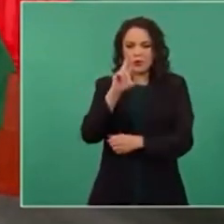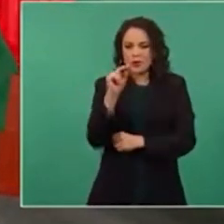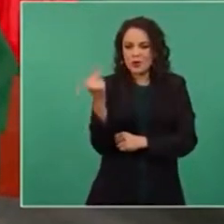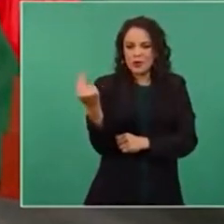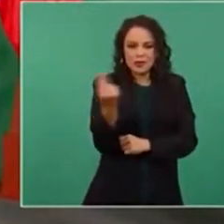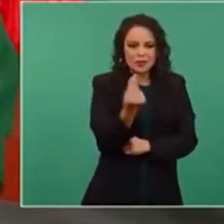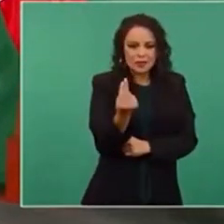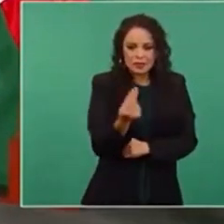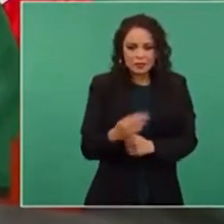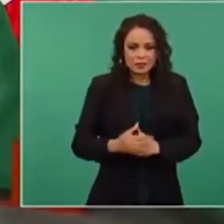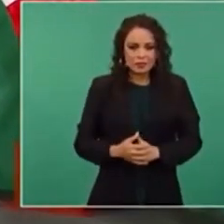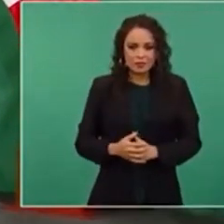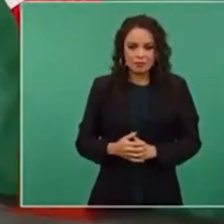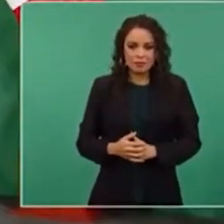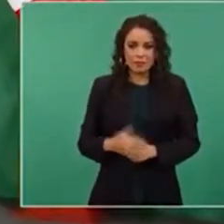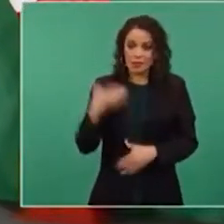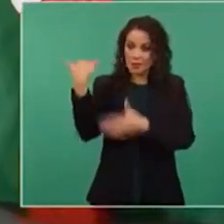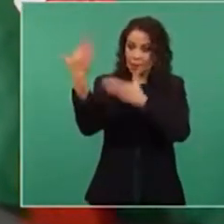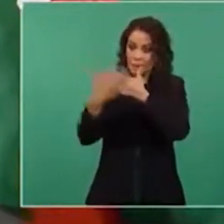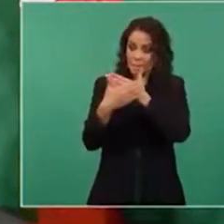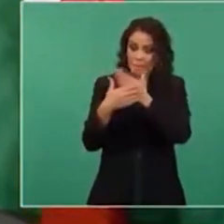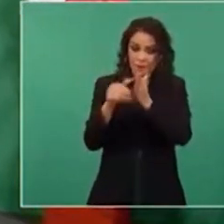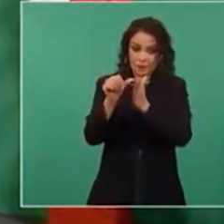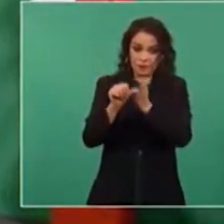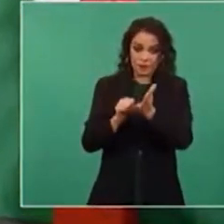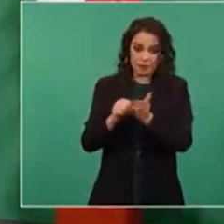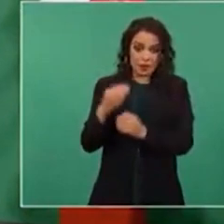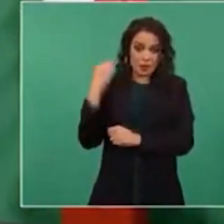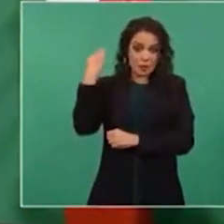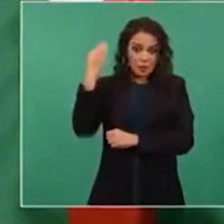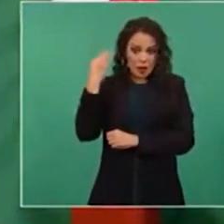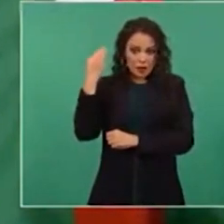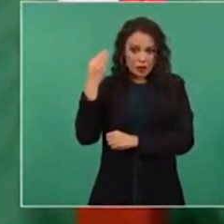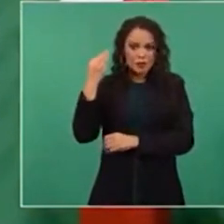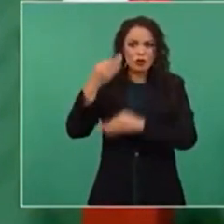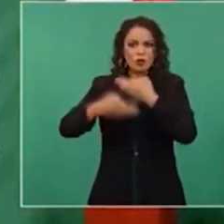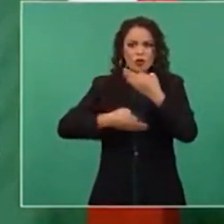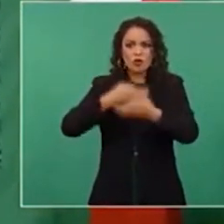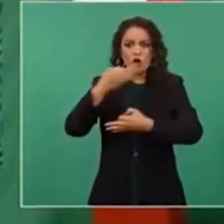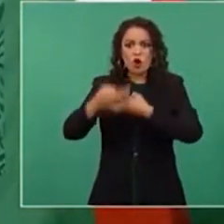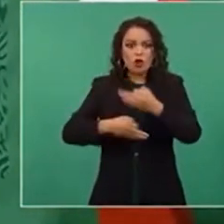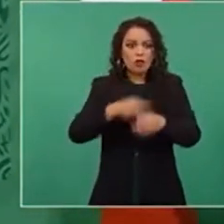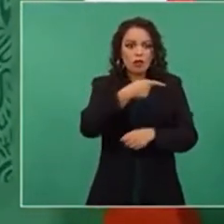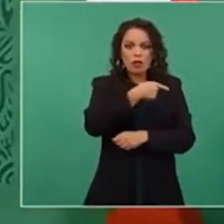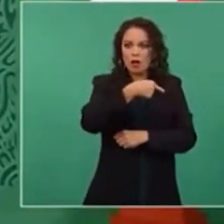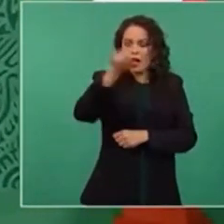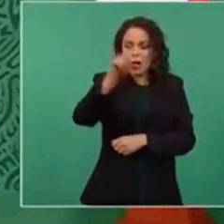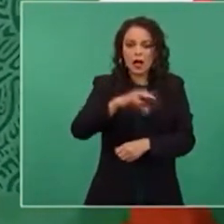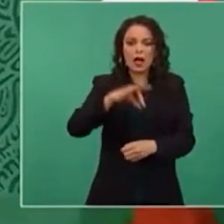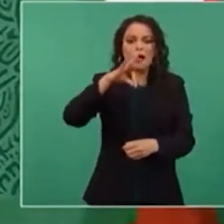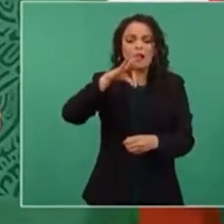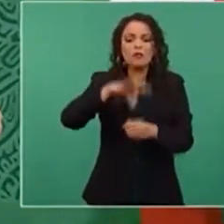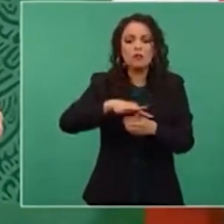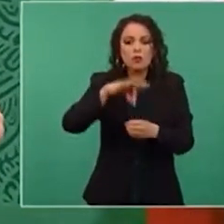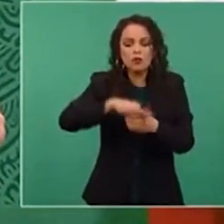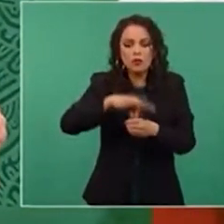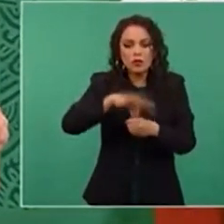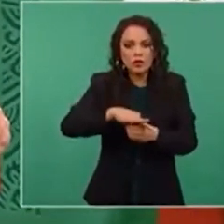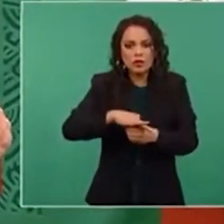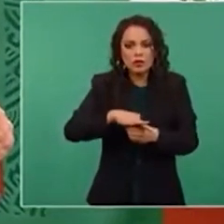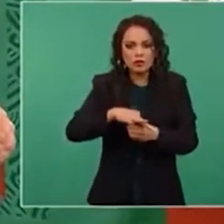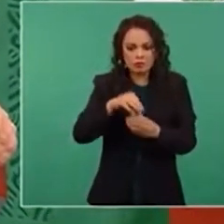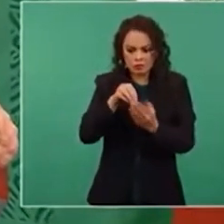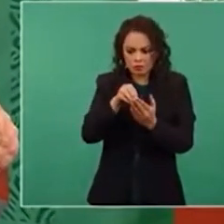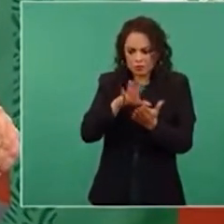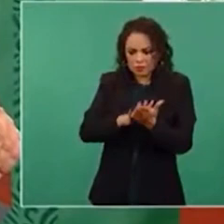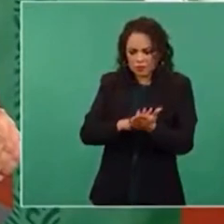En marzo, a votar, todos. ¿Para qué van a estar